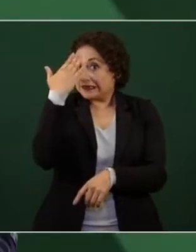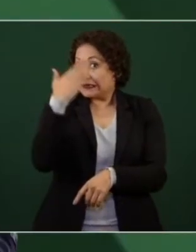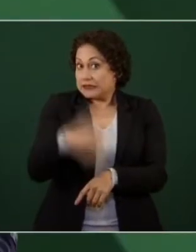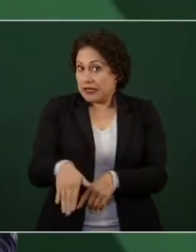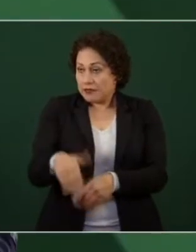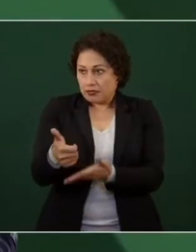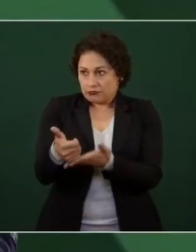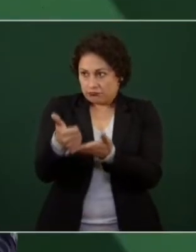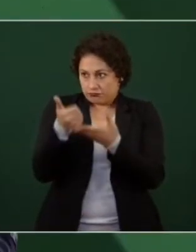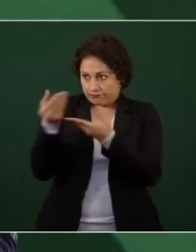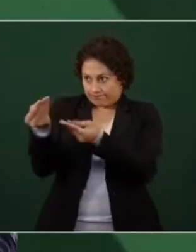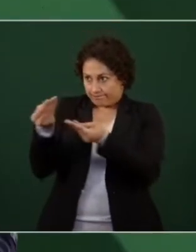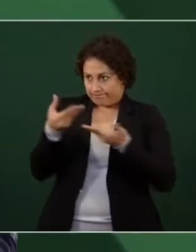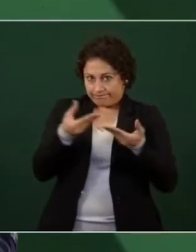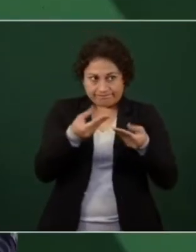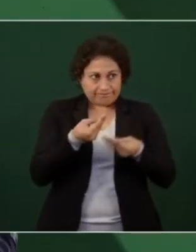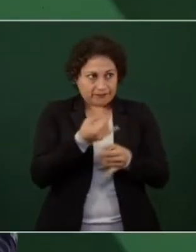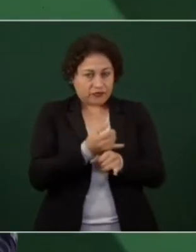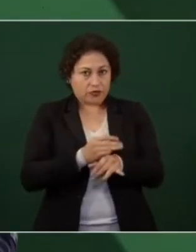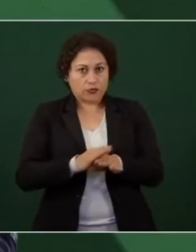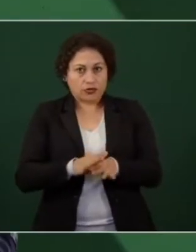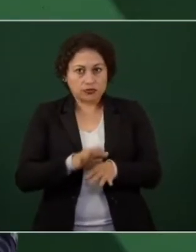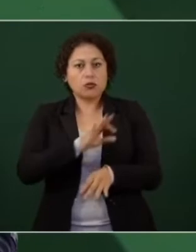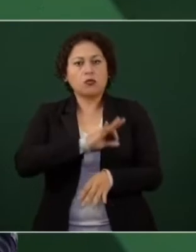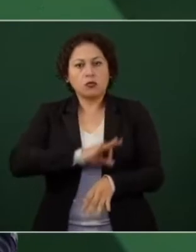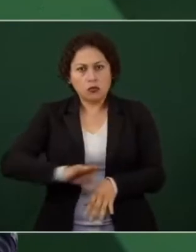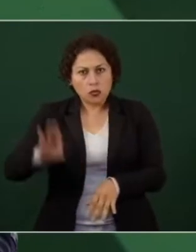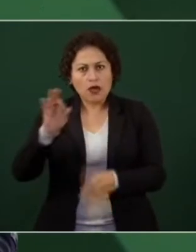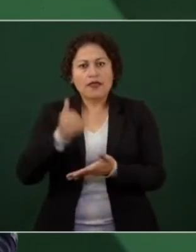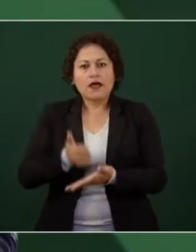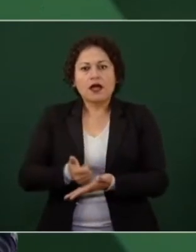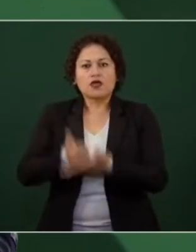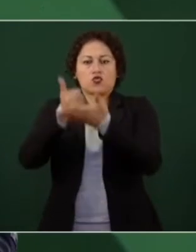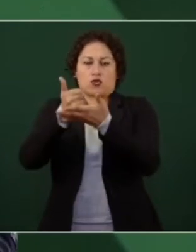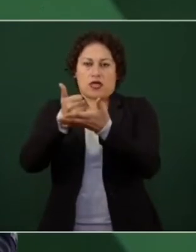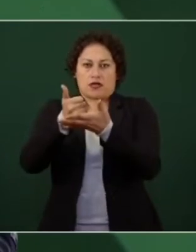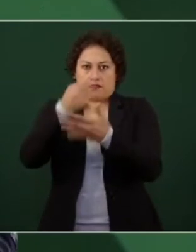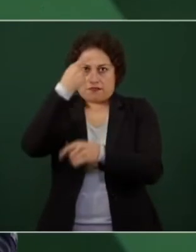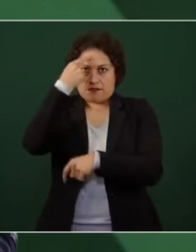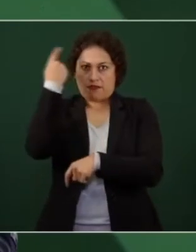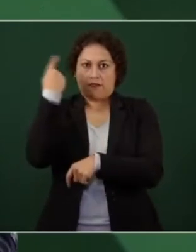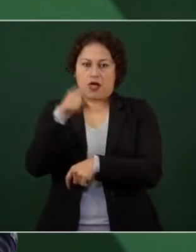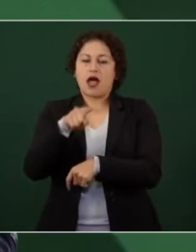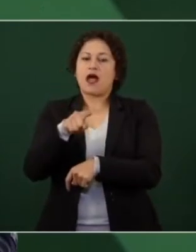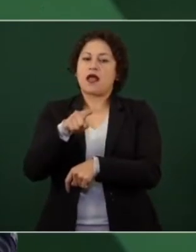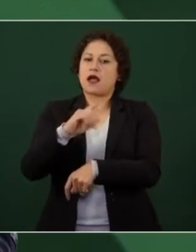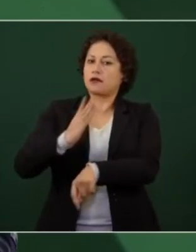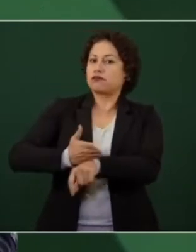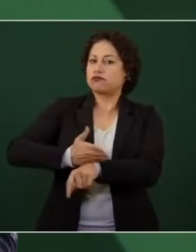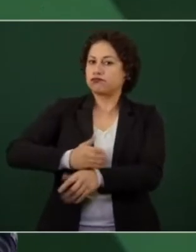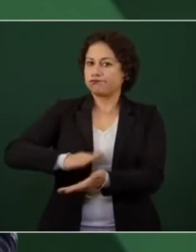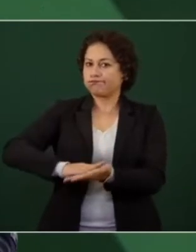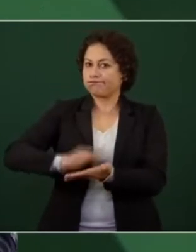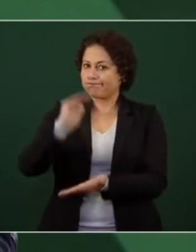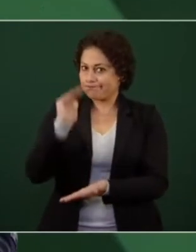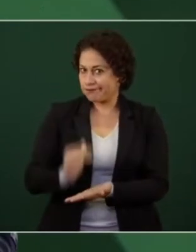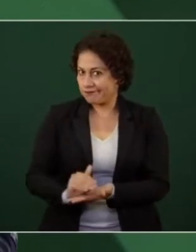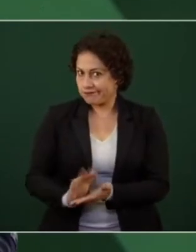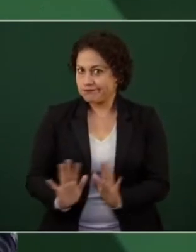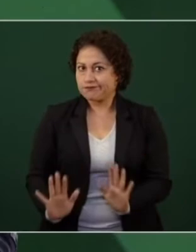puedan tener una consideración en sus penas cuando se trata de asuntos